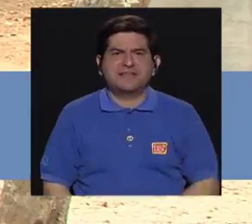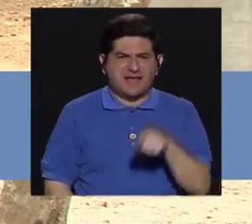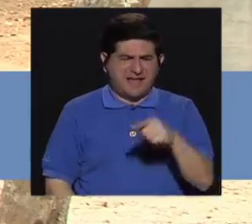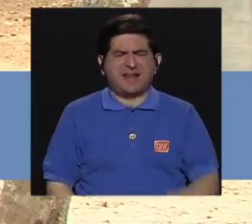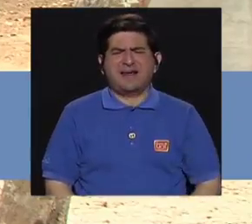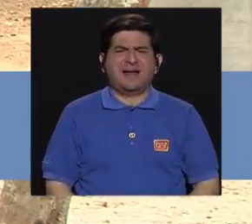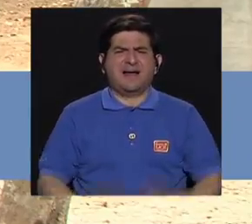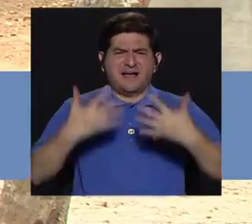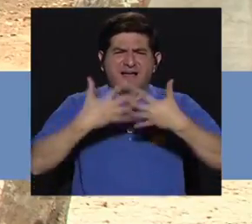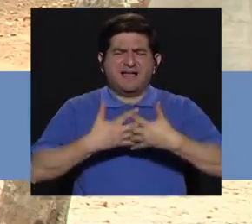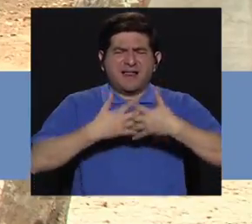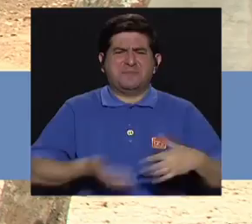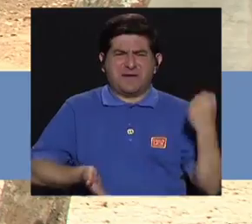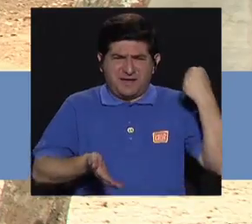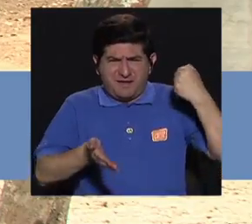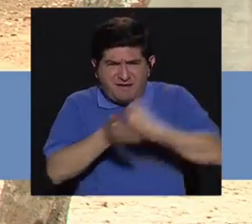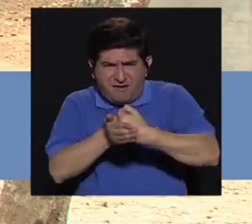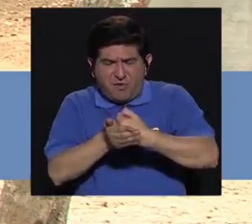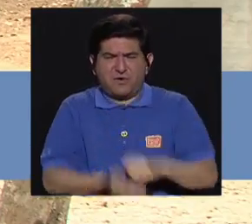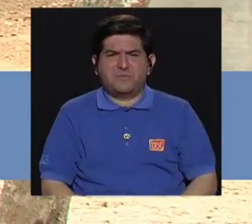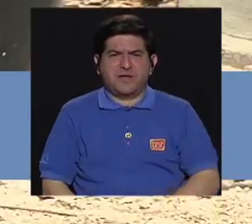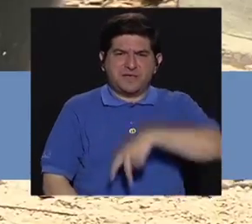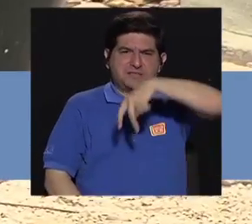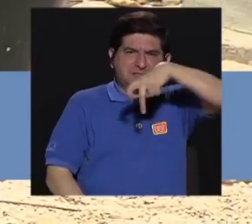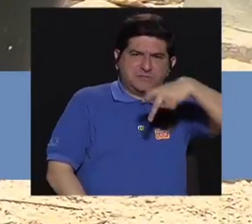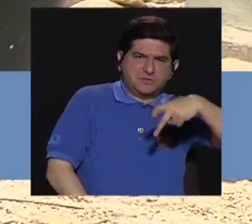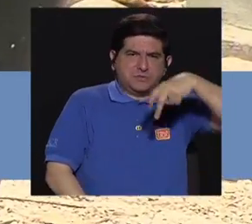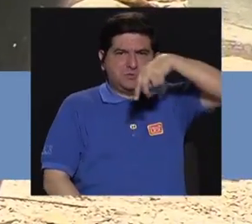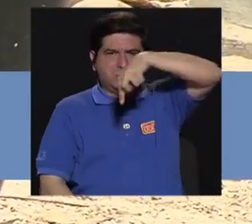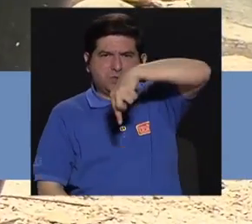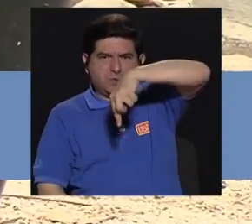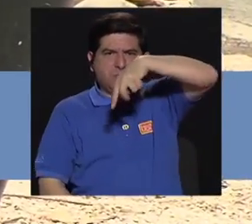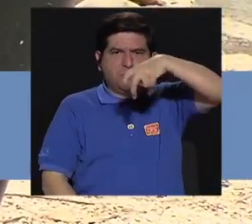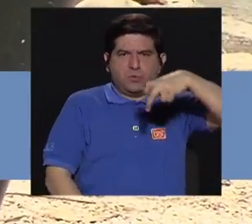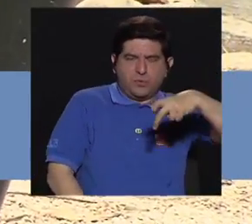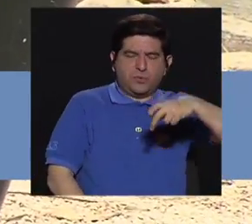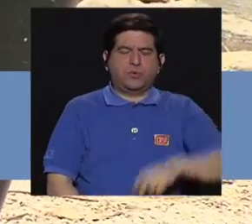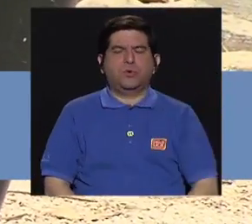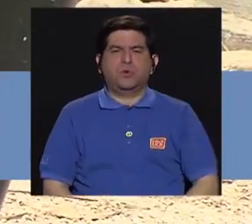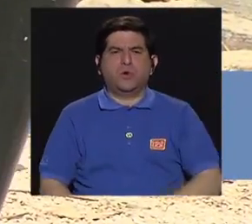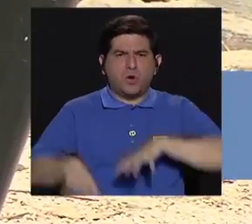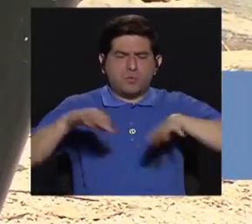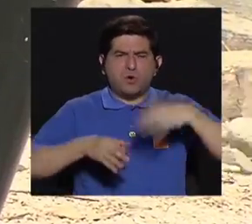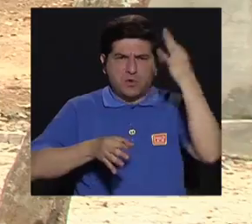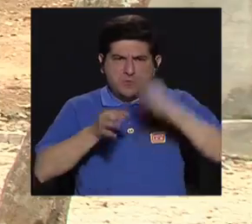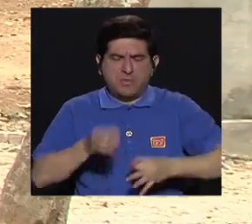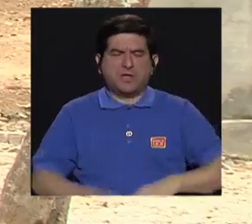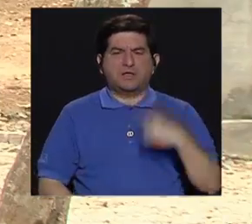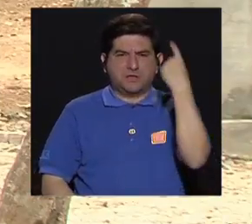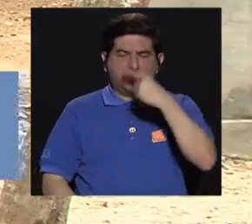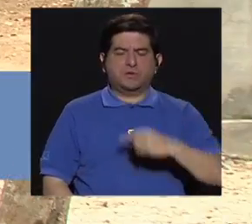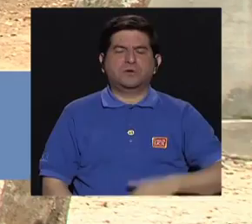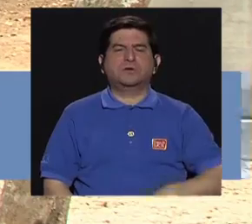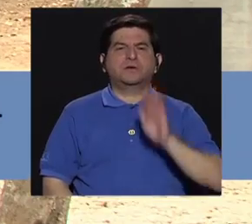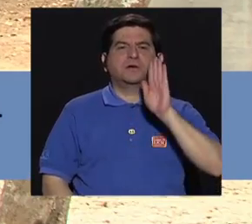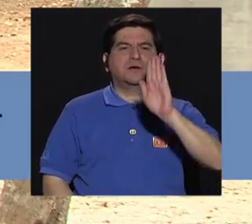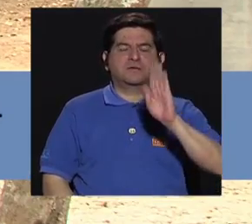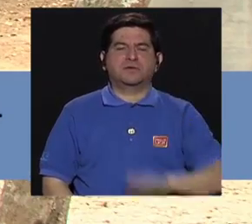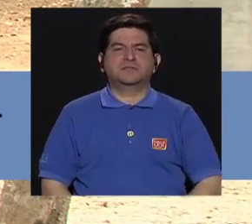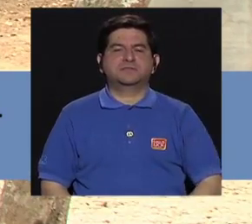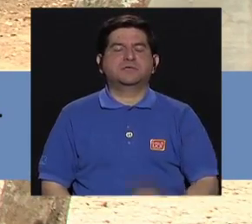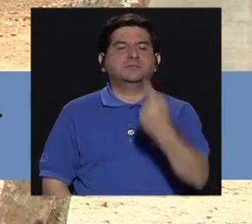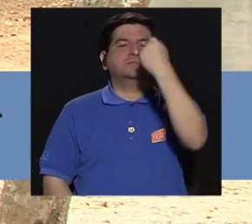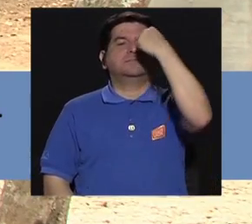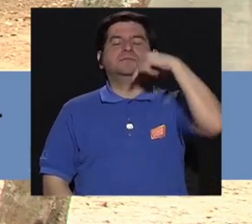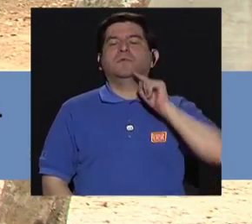Y vamos a evitar que la máquina golpee completamente al otro lado. Lo que tenemos que hacer es simplemente ir a un lado hacia otro. Es un movimiento sencillo, la cabeza al frente y